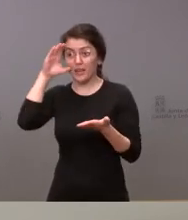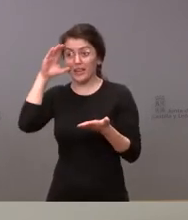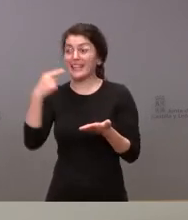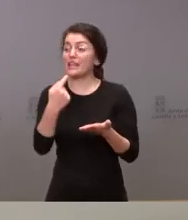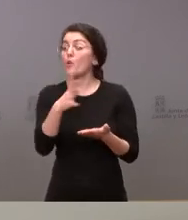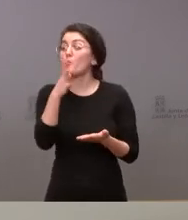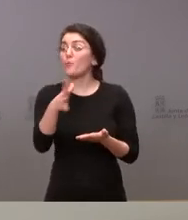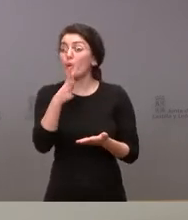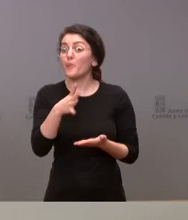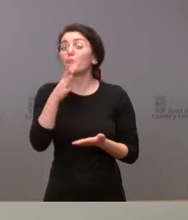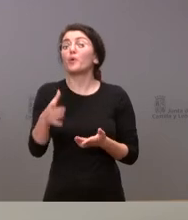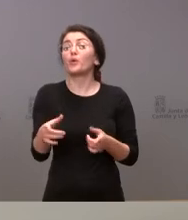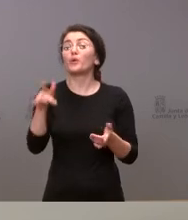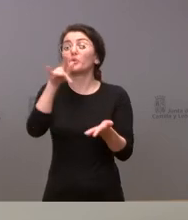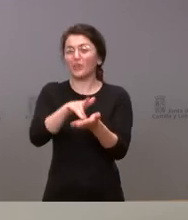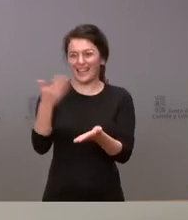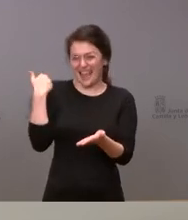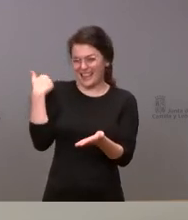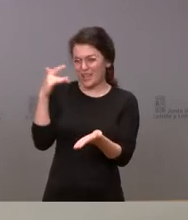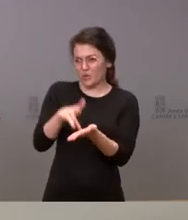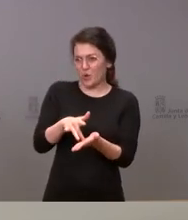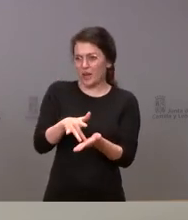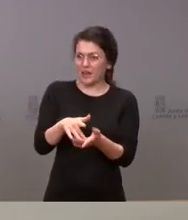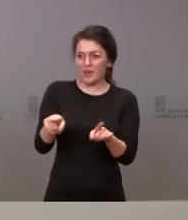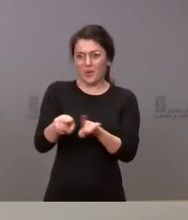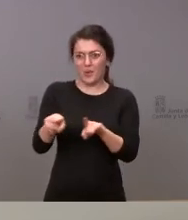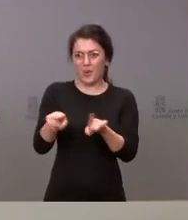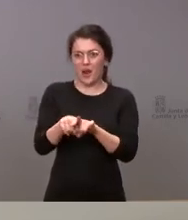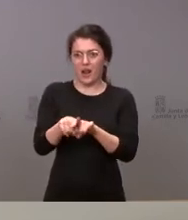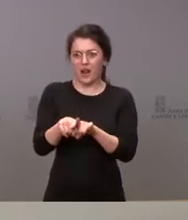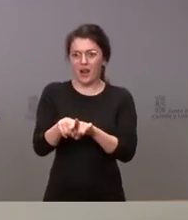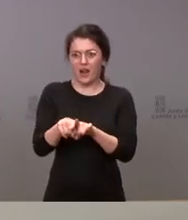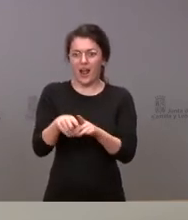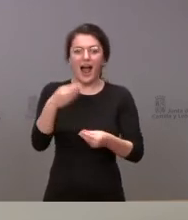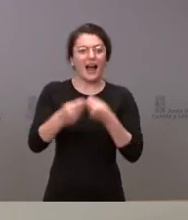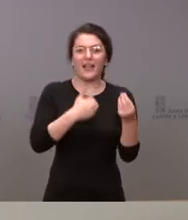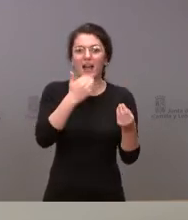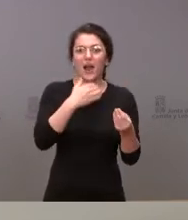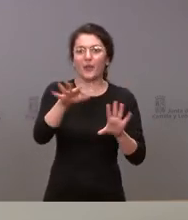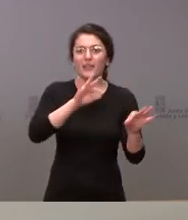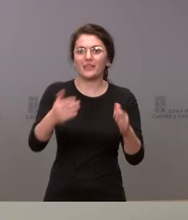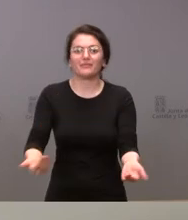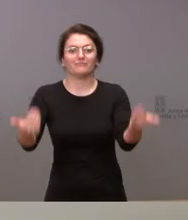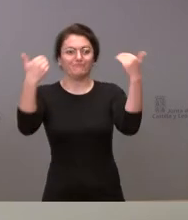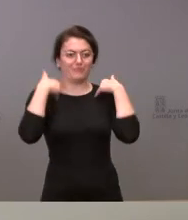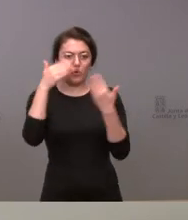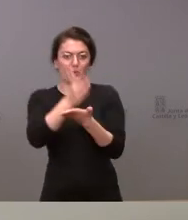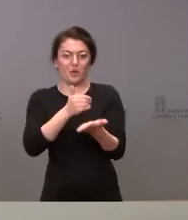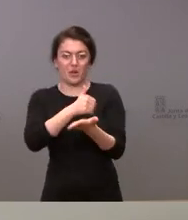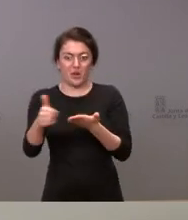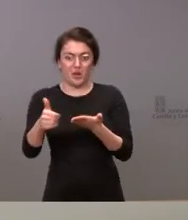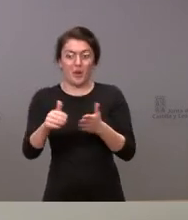que escalar la responsabilidad ha caído en las comunidades autónomas, pero cuando se iban tomando medidas de esa escalada